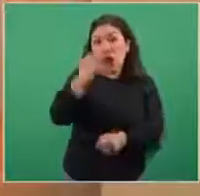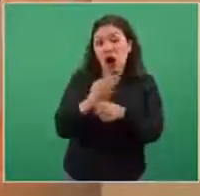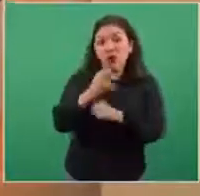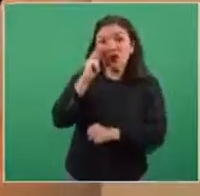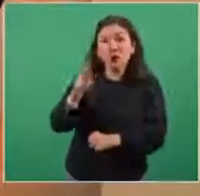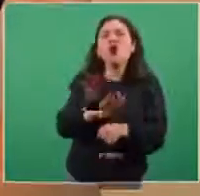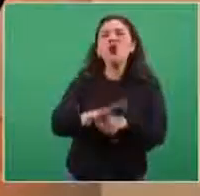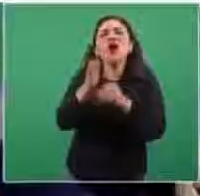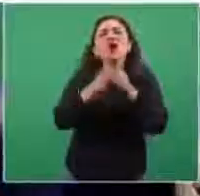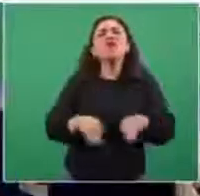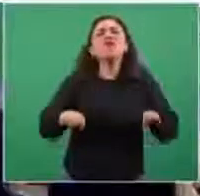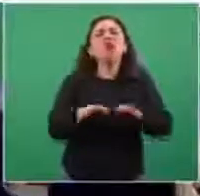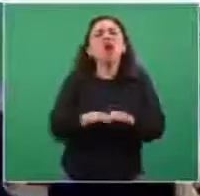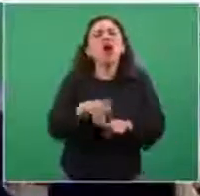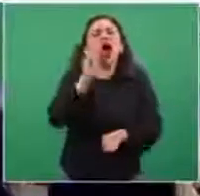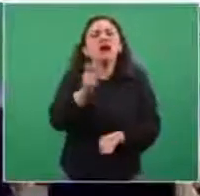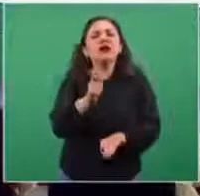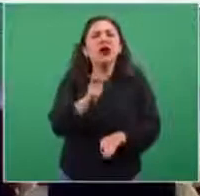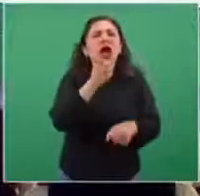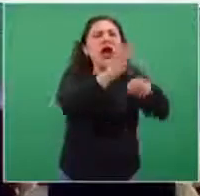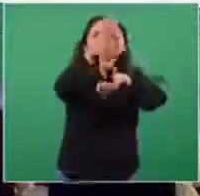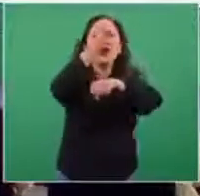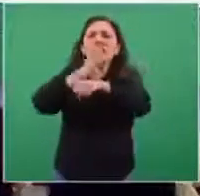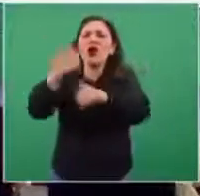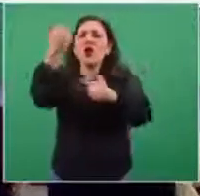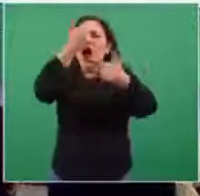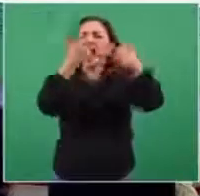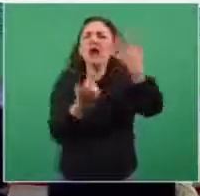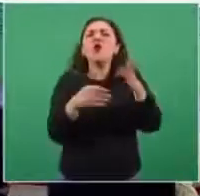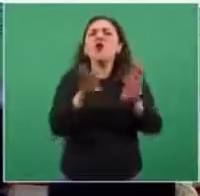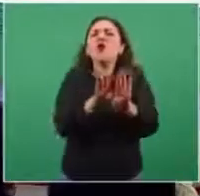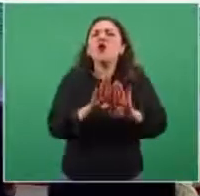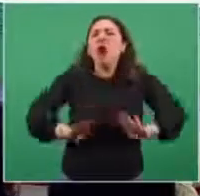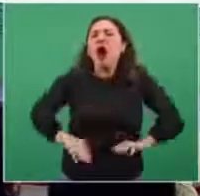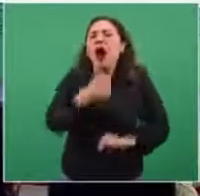es cómo estamos en cada una de las entidades federativas.